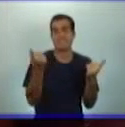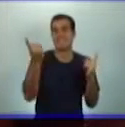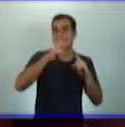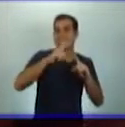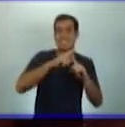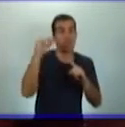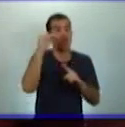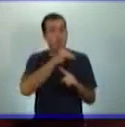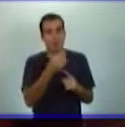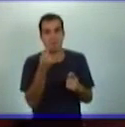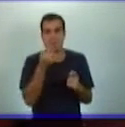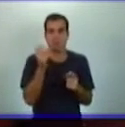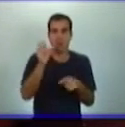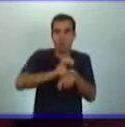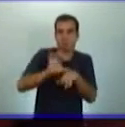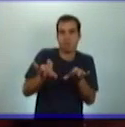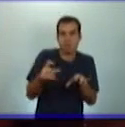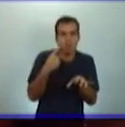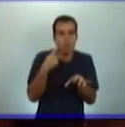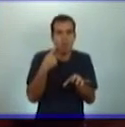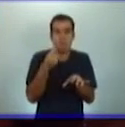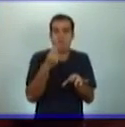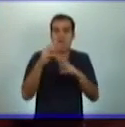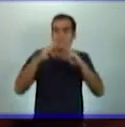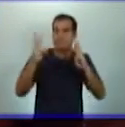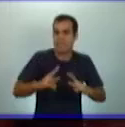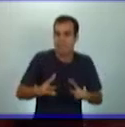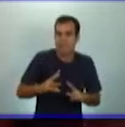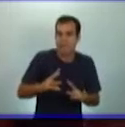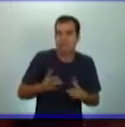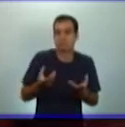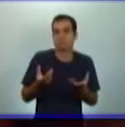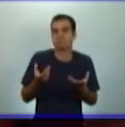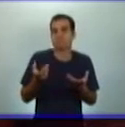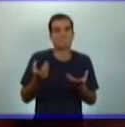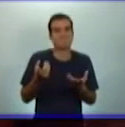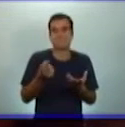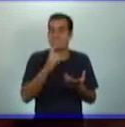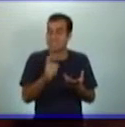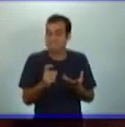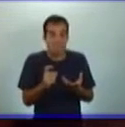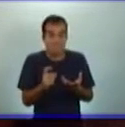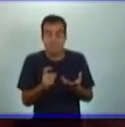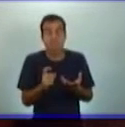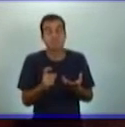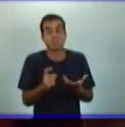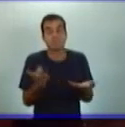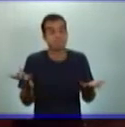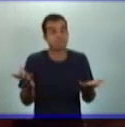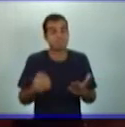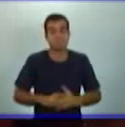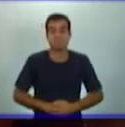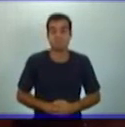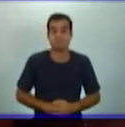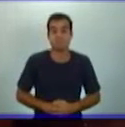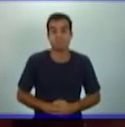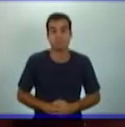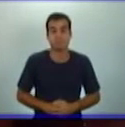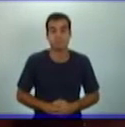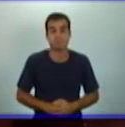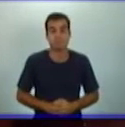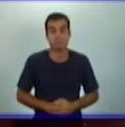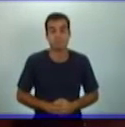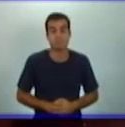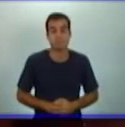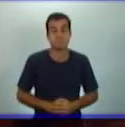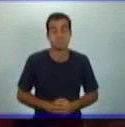trabajar, para poder bajarla de manera digital, si no puedes buscarla en el